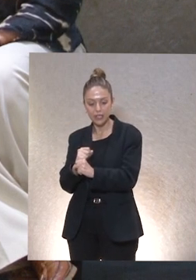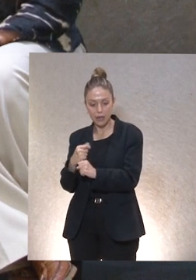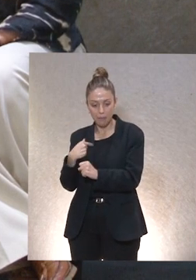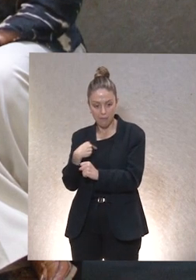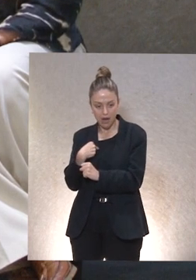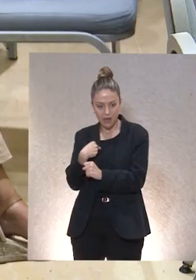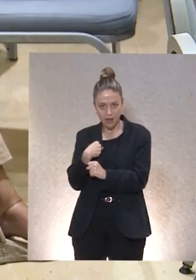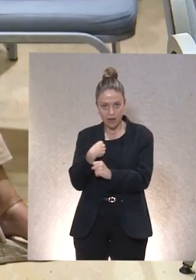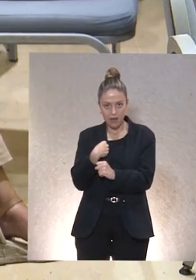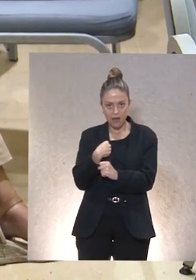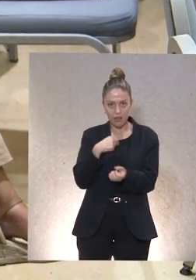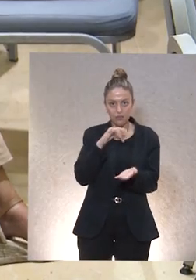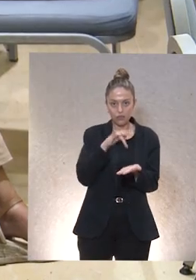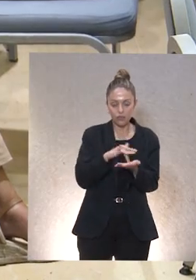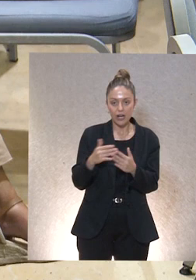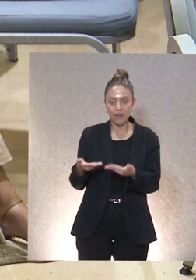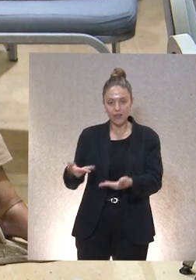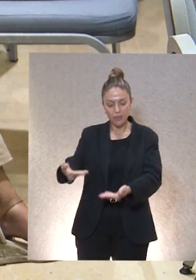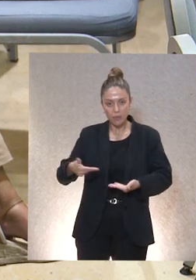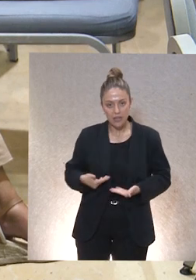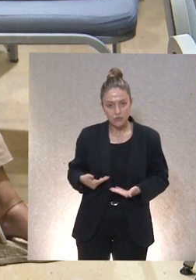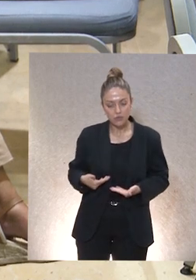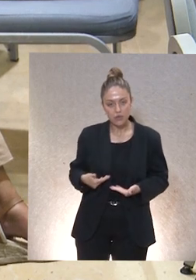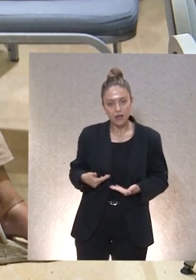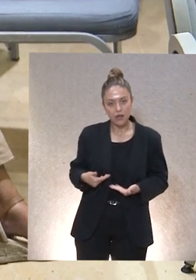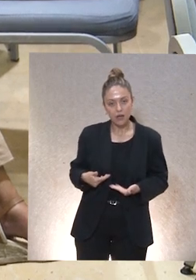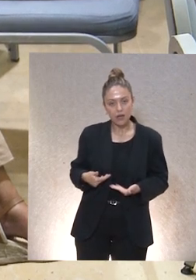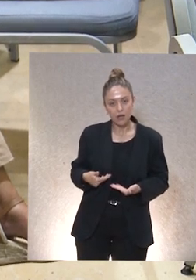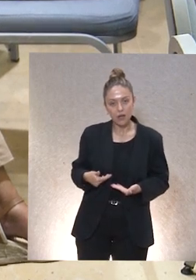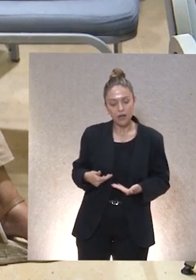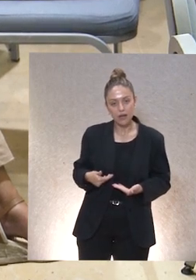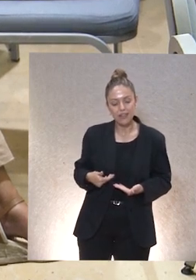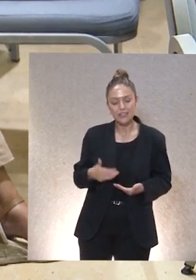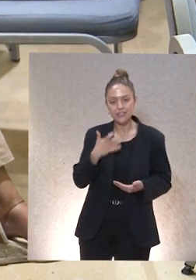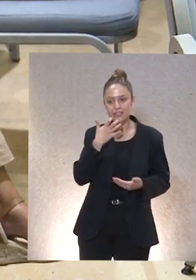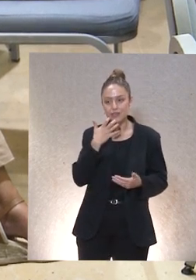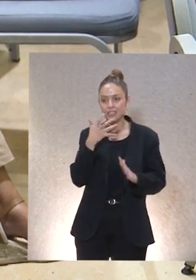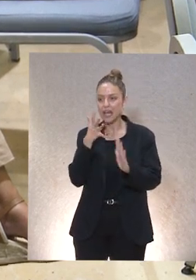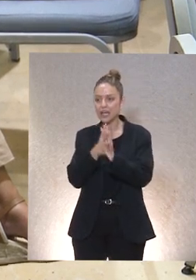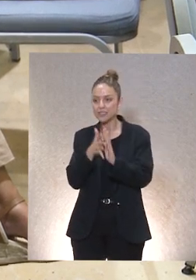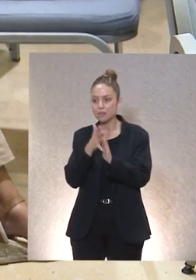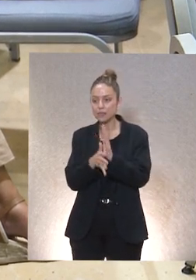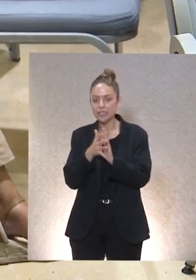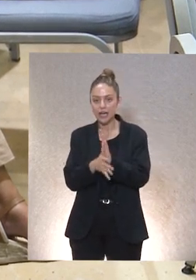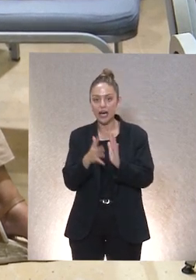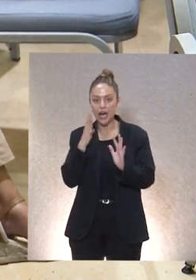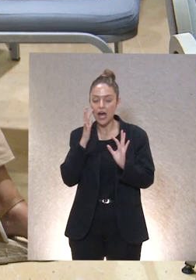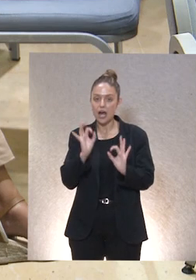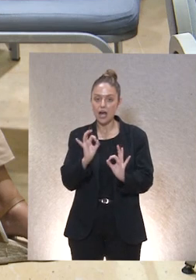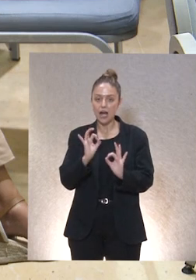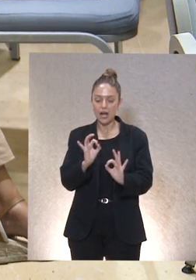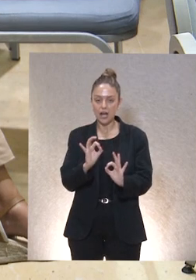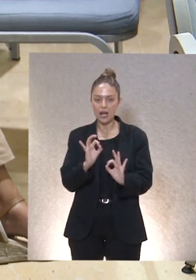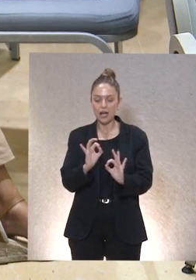cuando me tenga que dar ayuda entonces me gustaría si puedes profundizar un poquito más en cuáles son las alertas que tenemos que tener